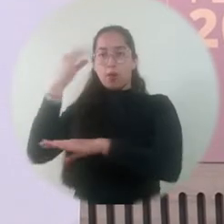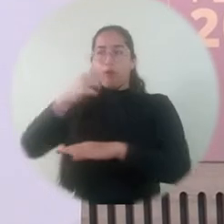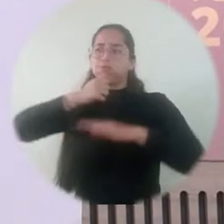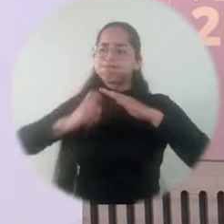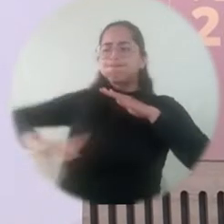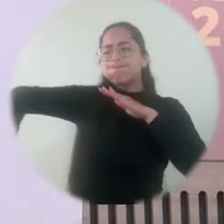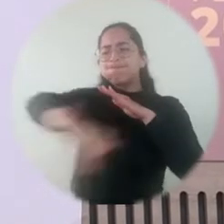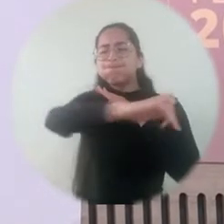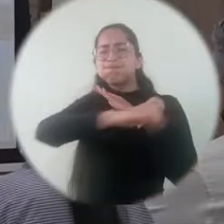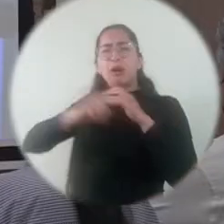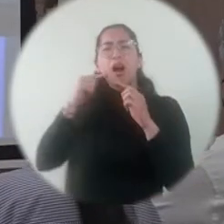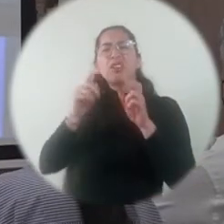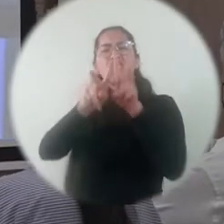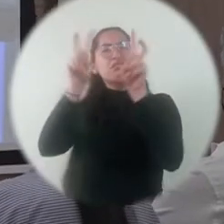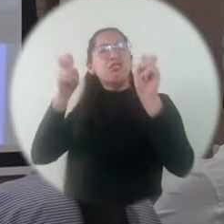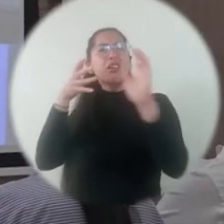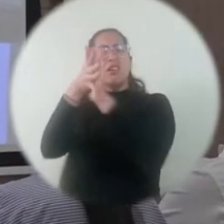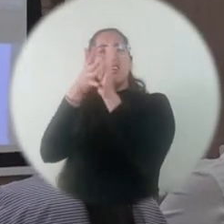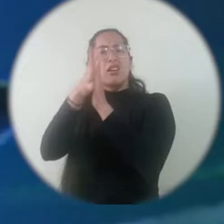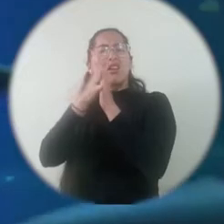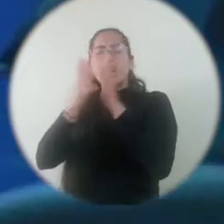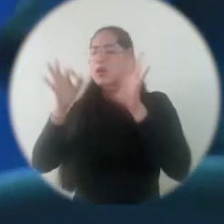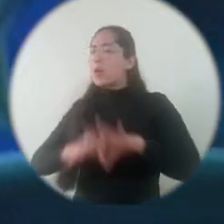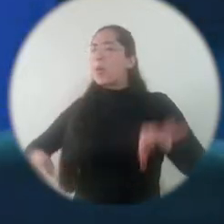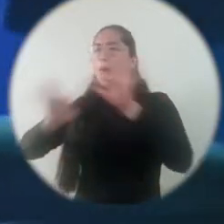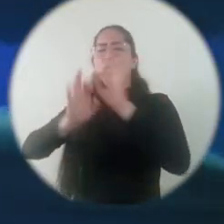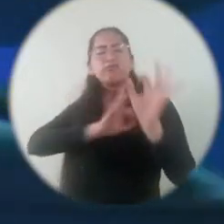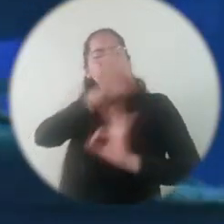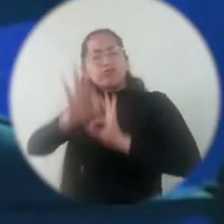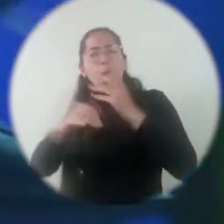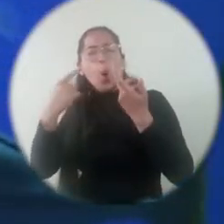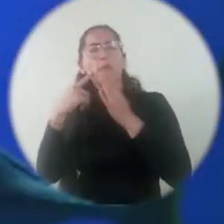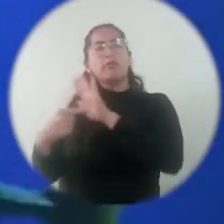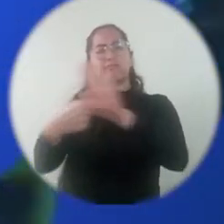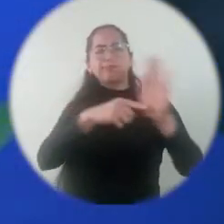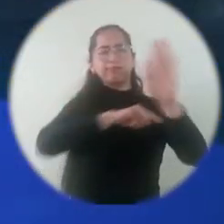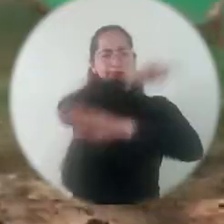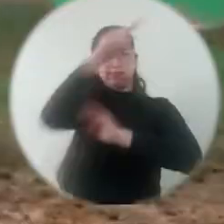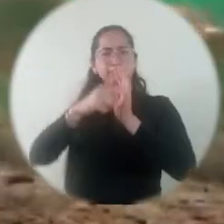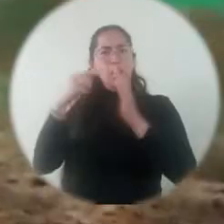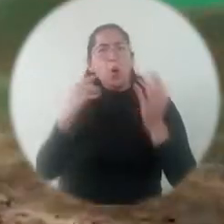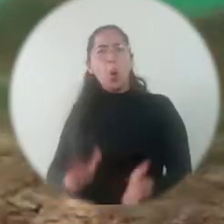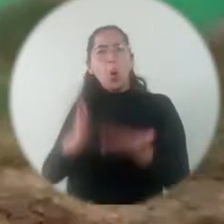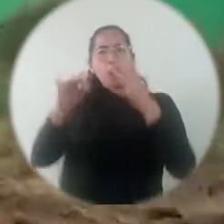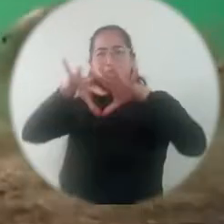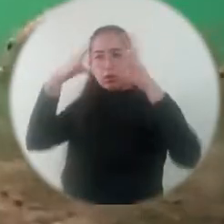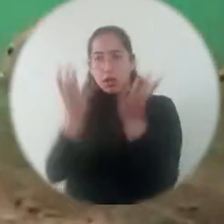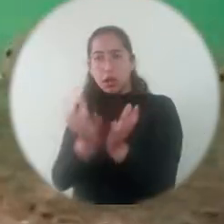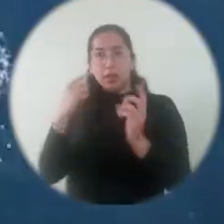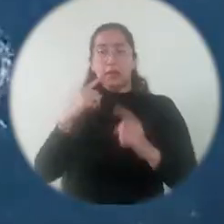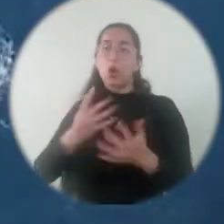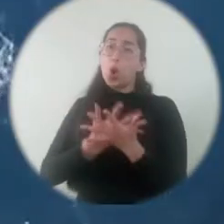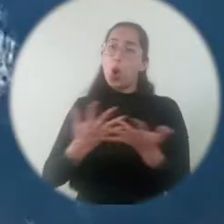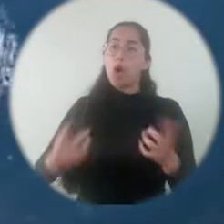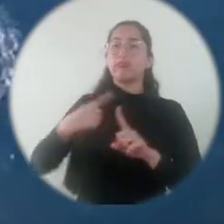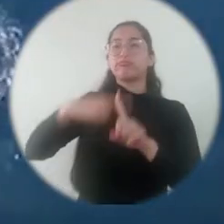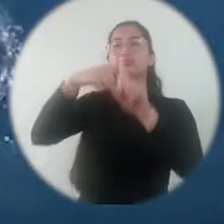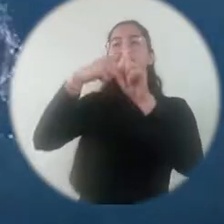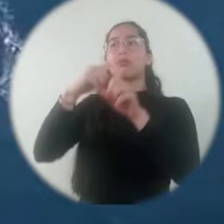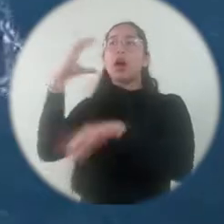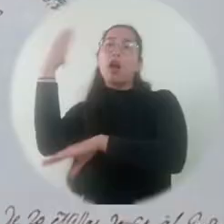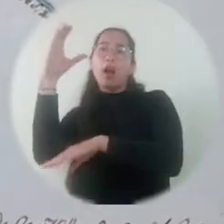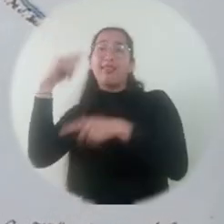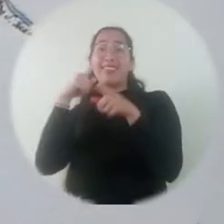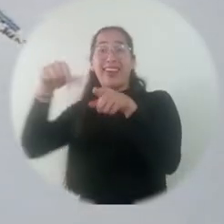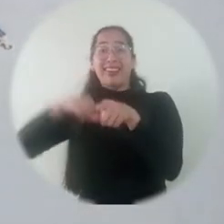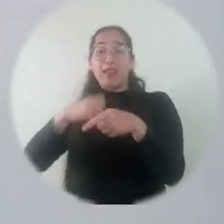Colombiana del Océano, donde se visibilizó la importancia integral de estas masas de agua para el mundo y los avances y ventajas estratégicas